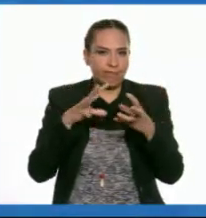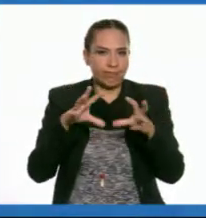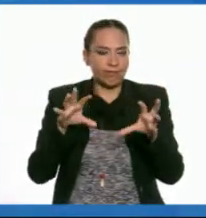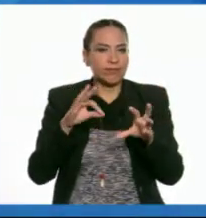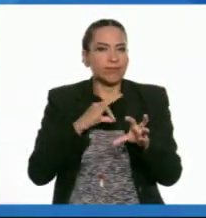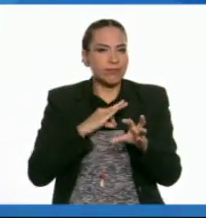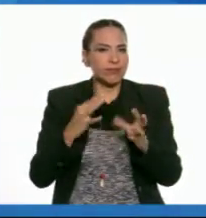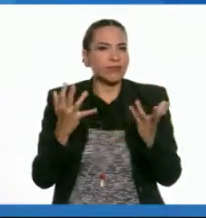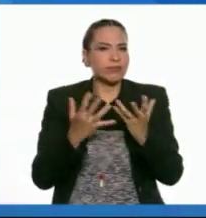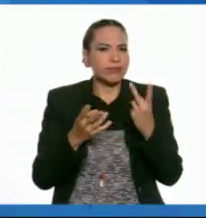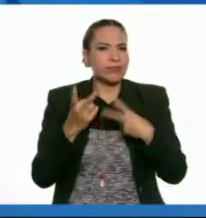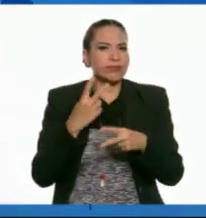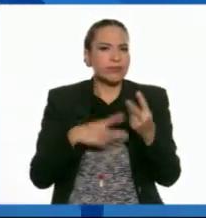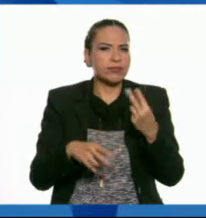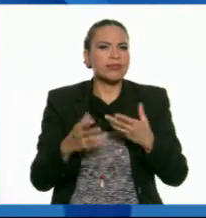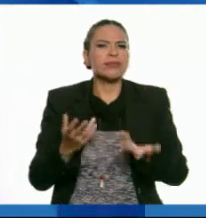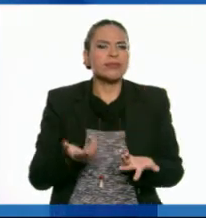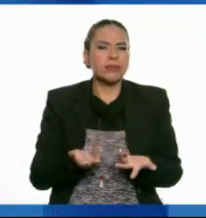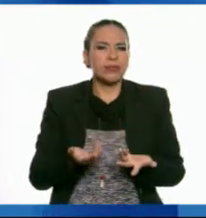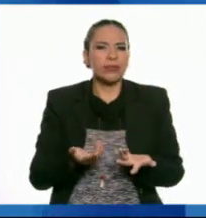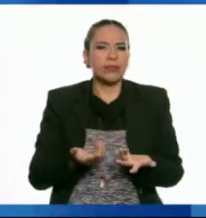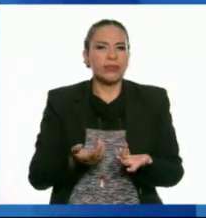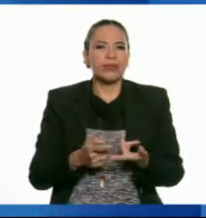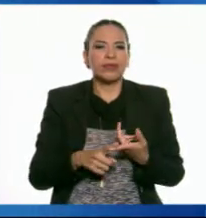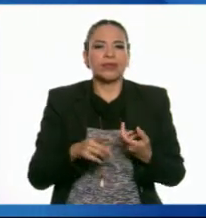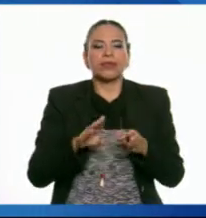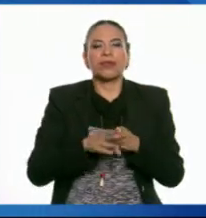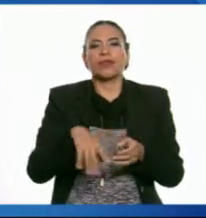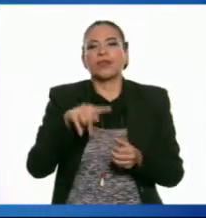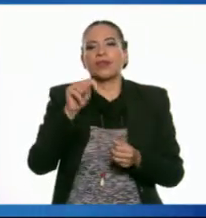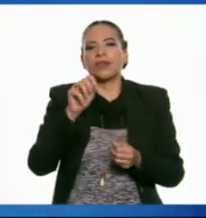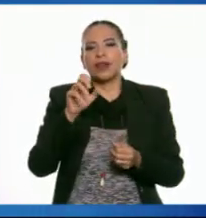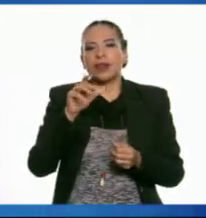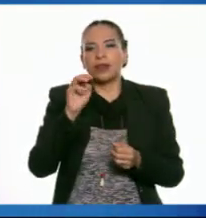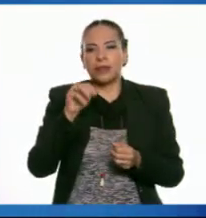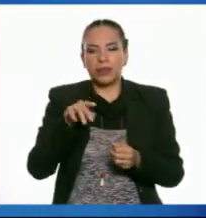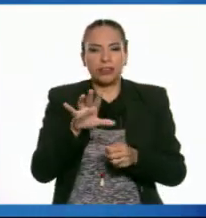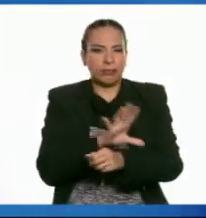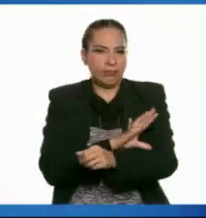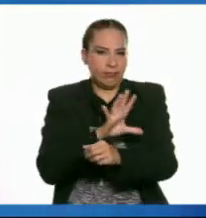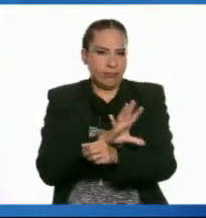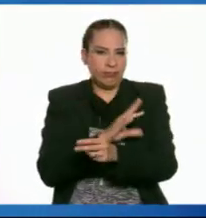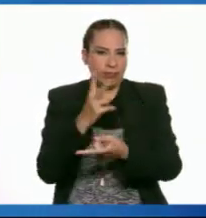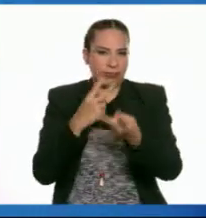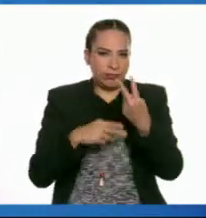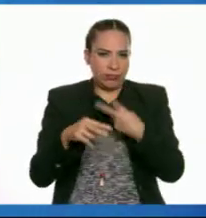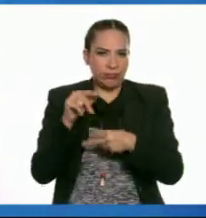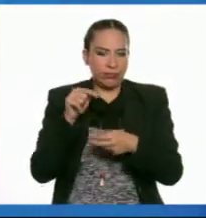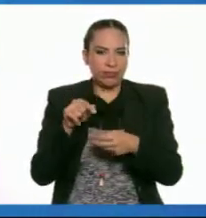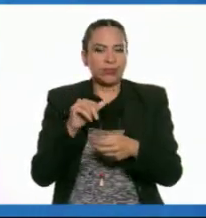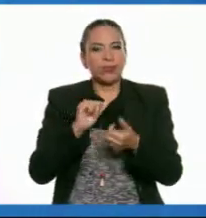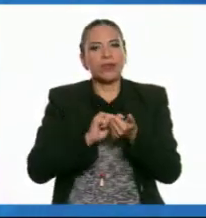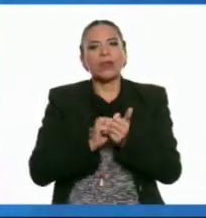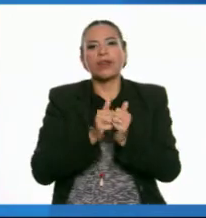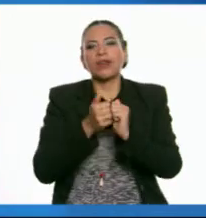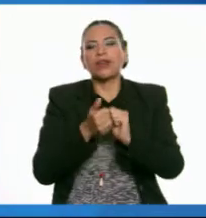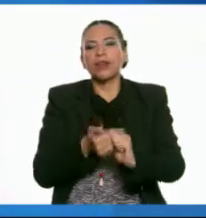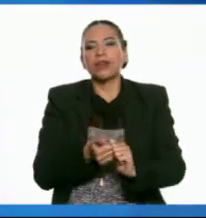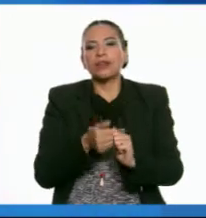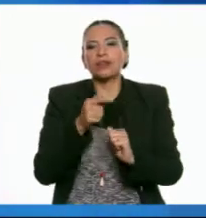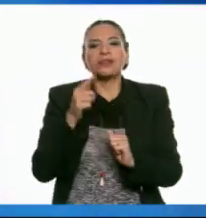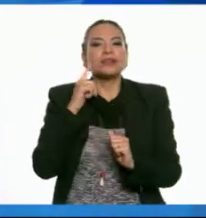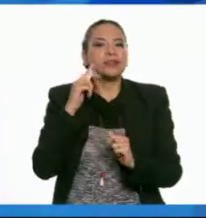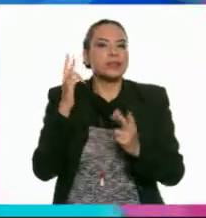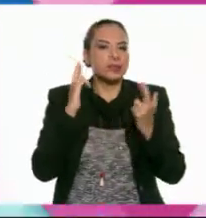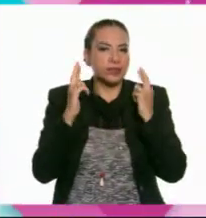que podemos generar de... Como el teremín, que ocupa un dispositivo eléctrico, posteriormente lo transforma en ondas